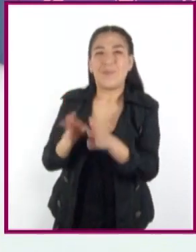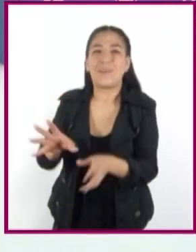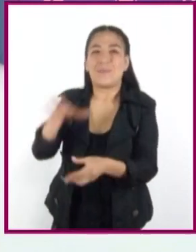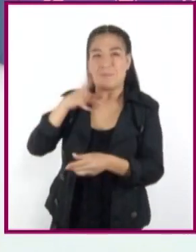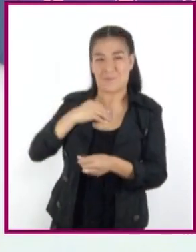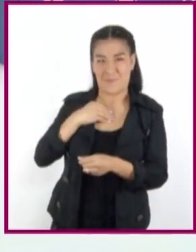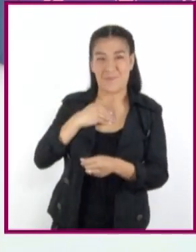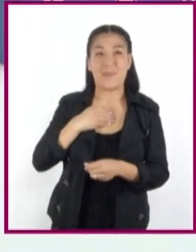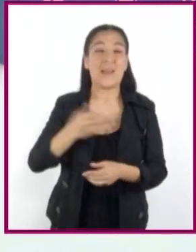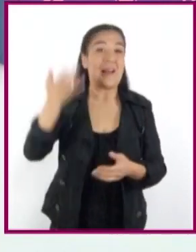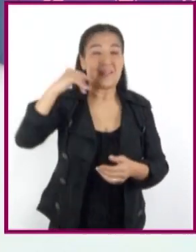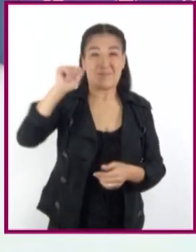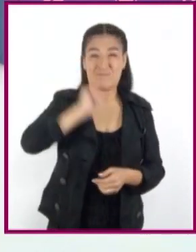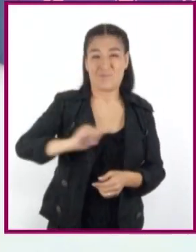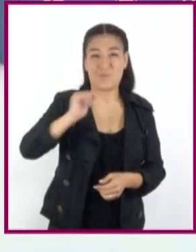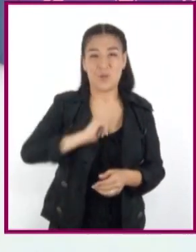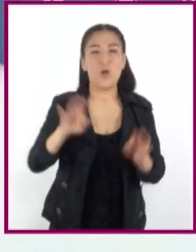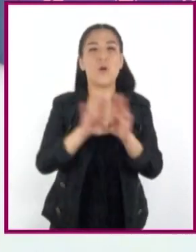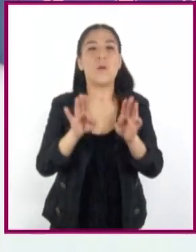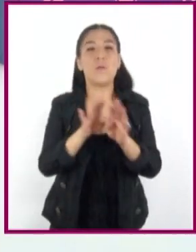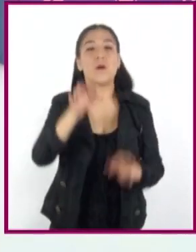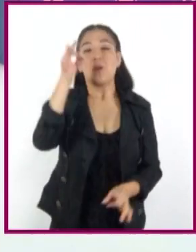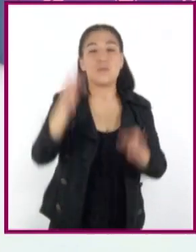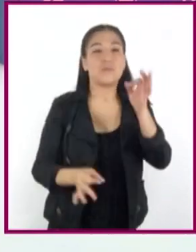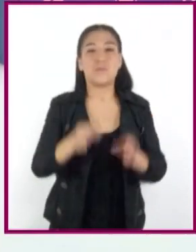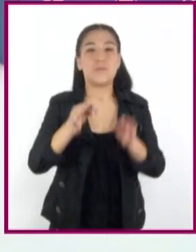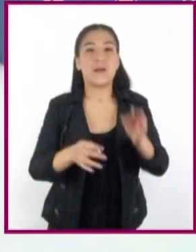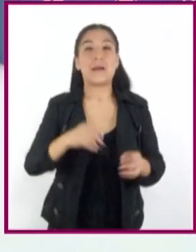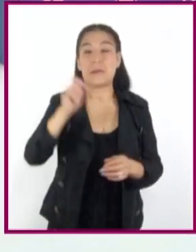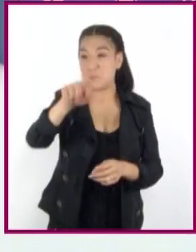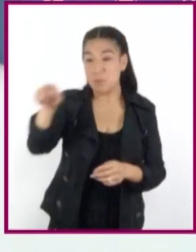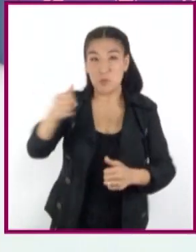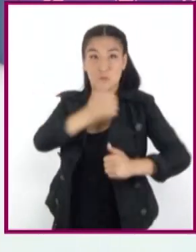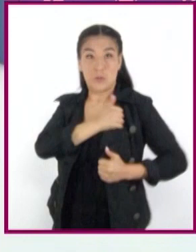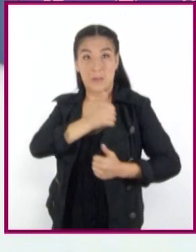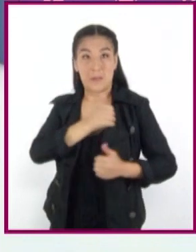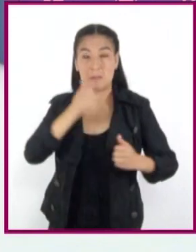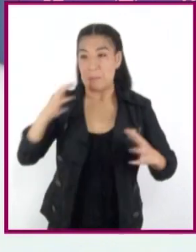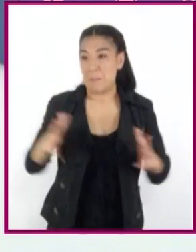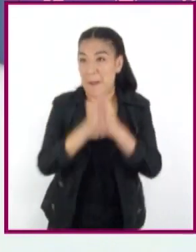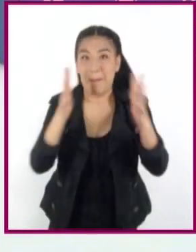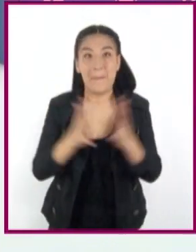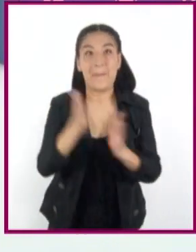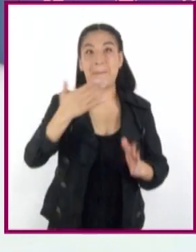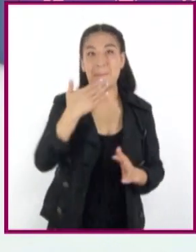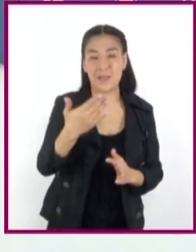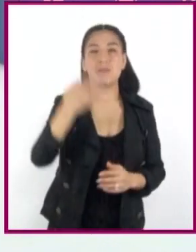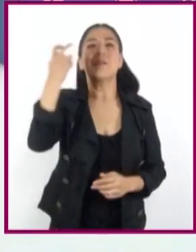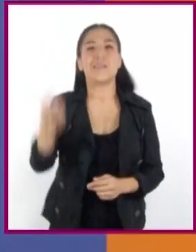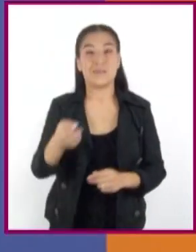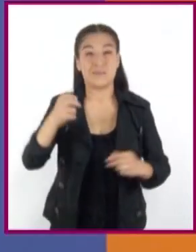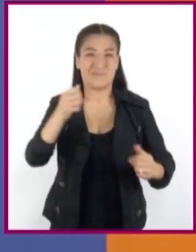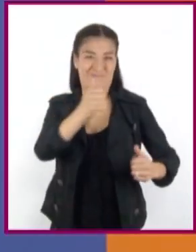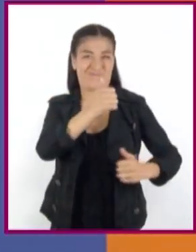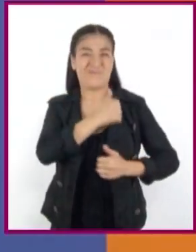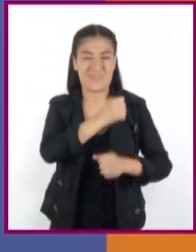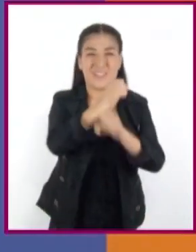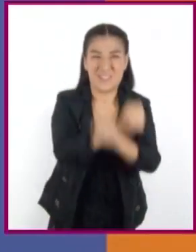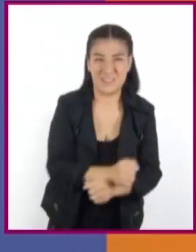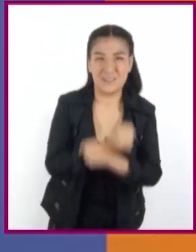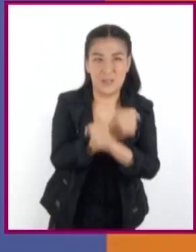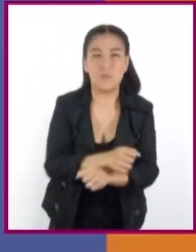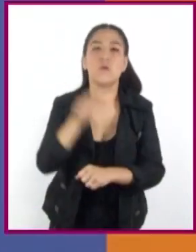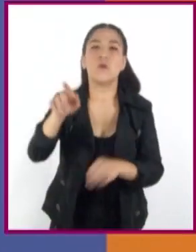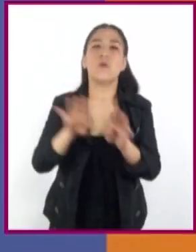subasta, donde regalaban esclavos a los soldados que pelearon bien. Esos esclavos eran conocidos como adictos. De